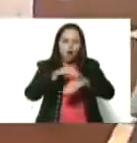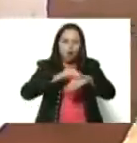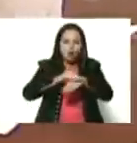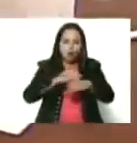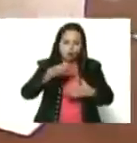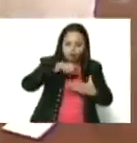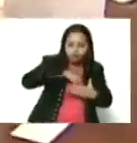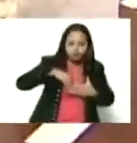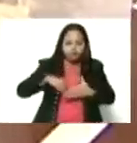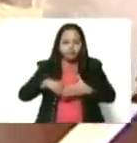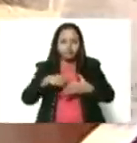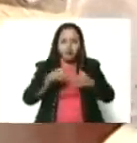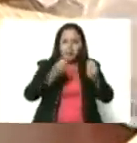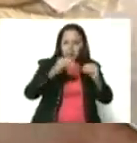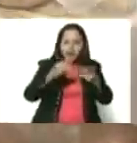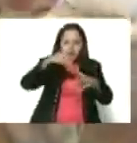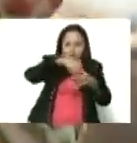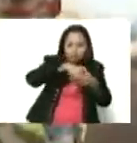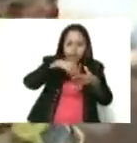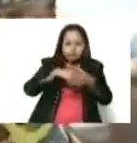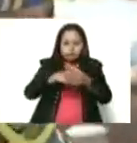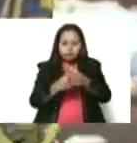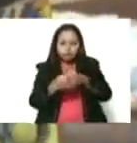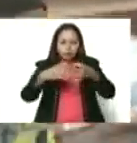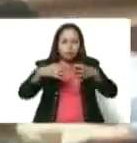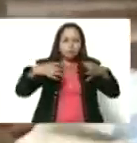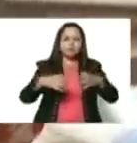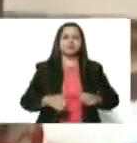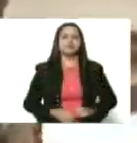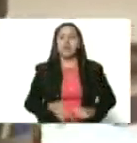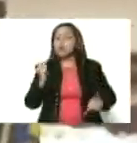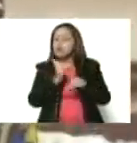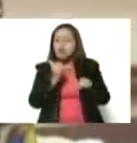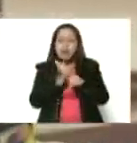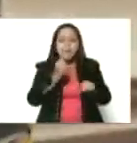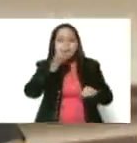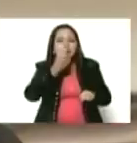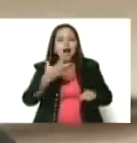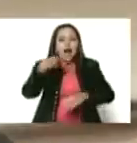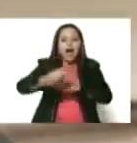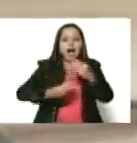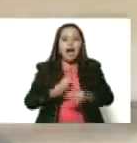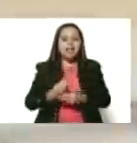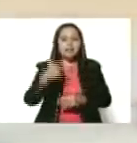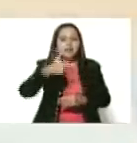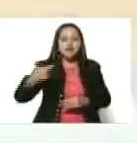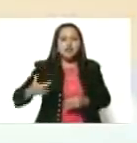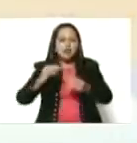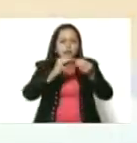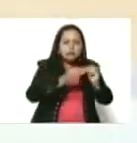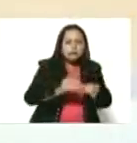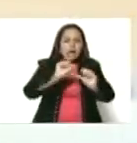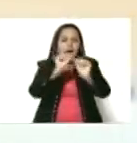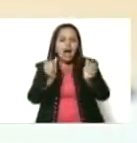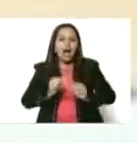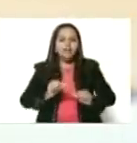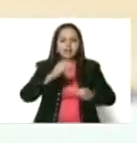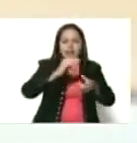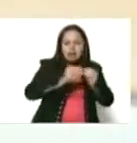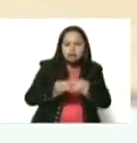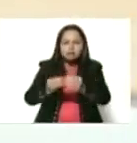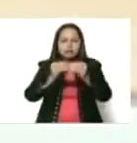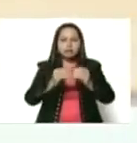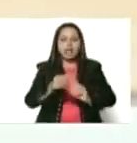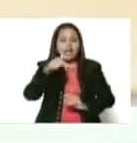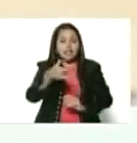Excelente, ¿no? Qué buen trabajo. Es un trabajo muy hermoso de nuestras artesanas. Aquí está el salón en